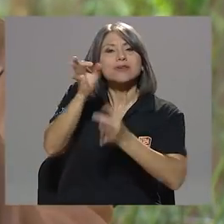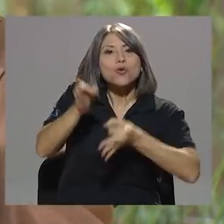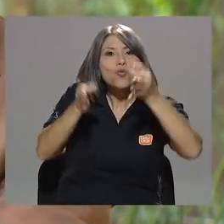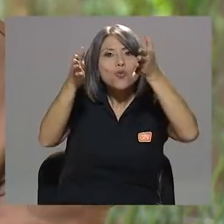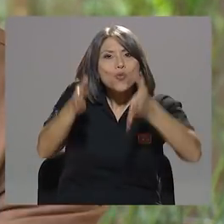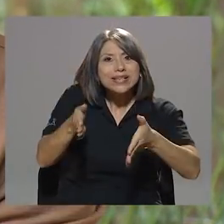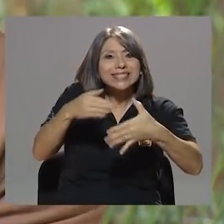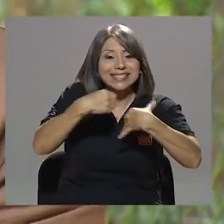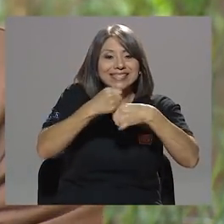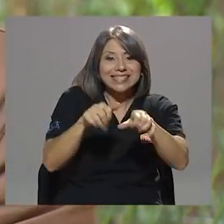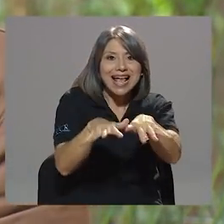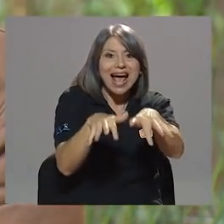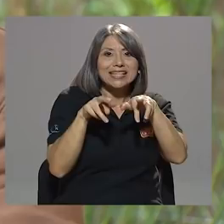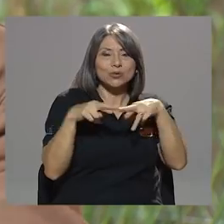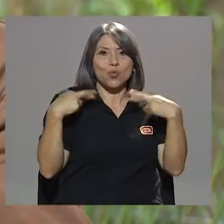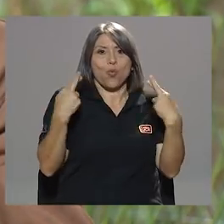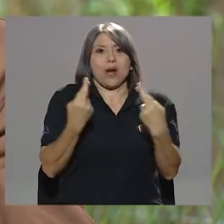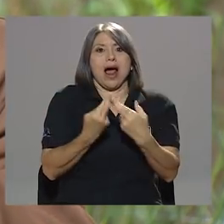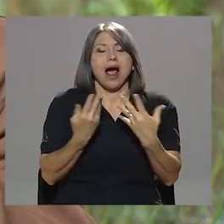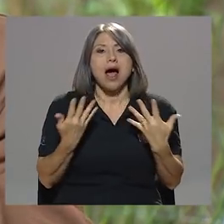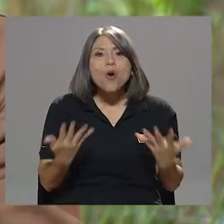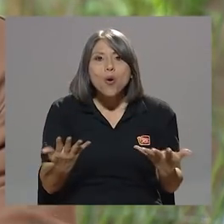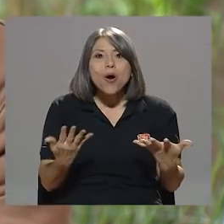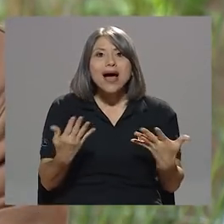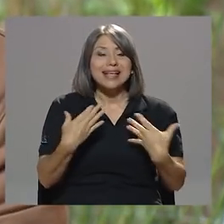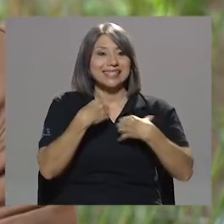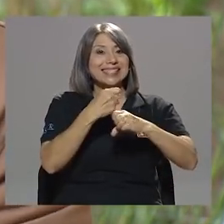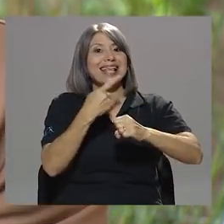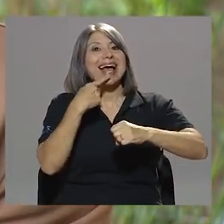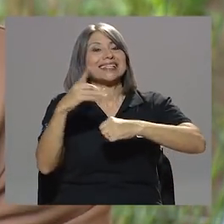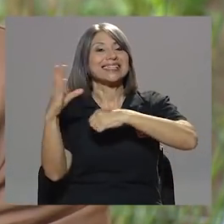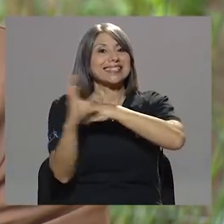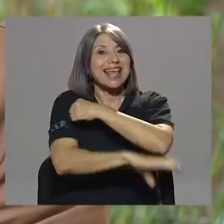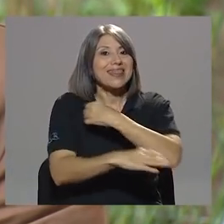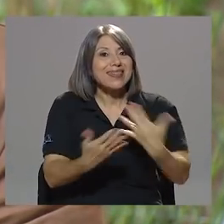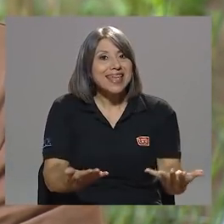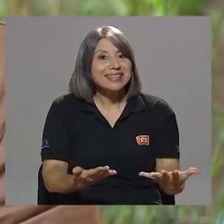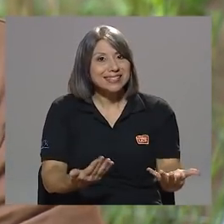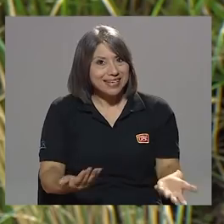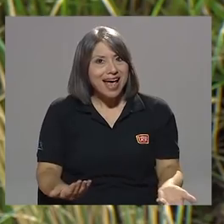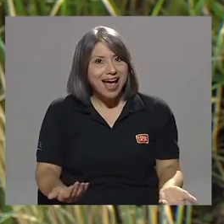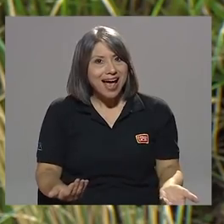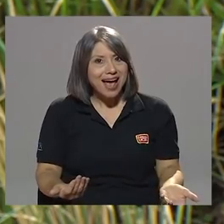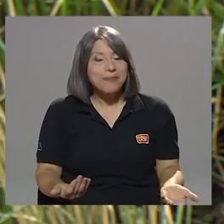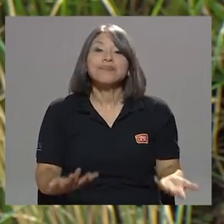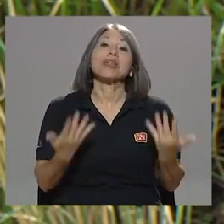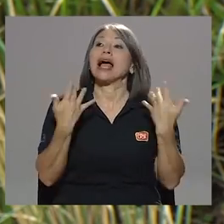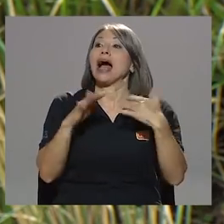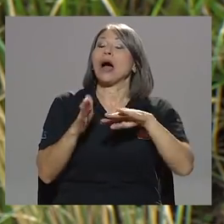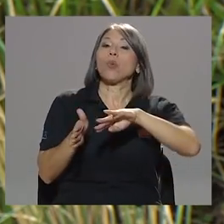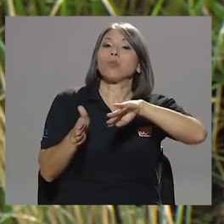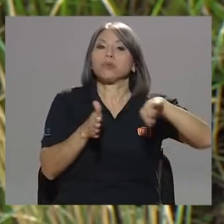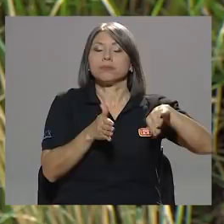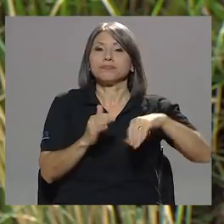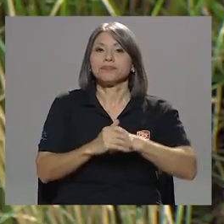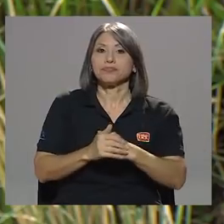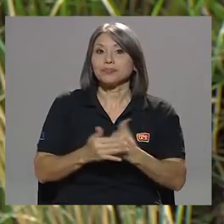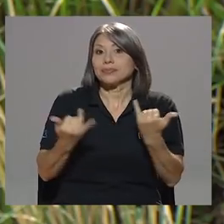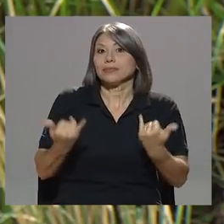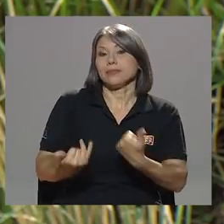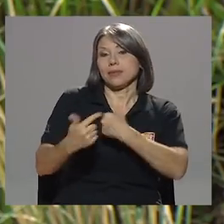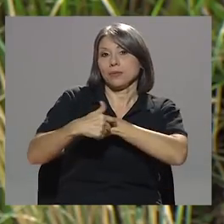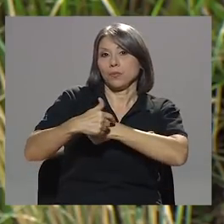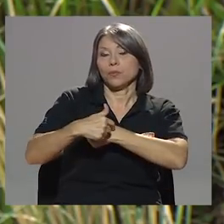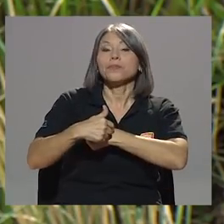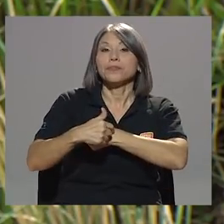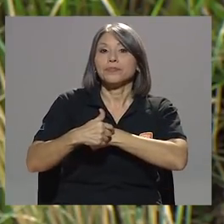se hace una audiencia, se dicta sentencia. Juan Carlos, doy un salto, doy un salto tremendo. Existe en